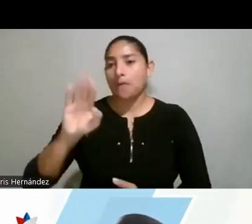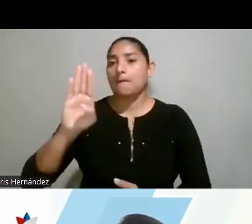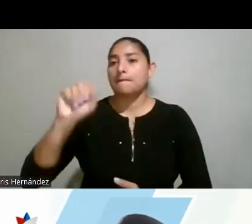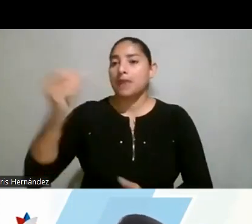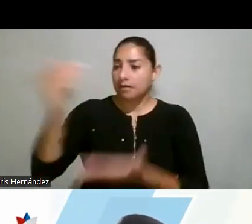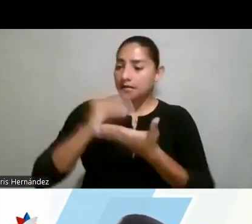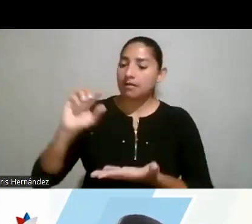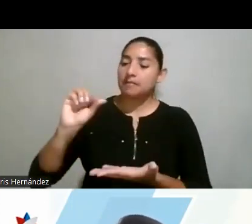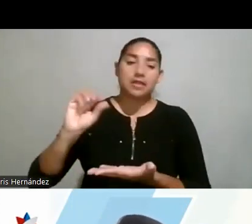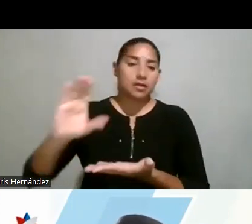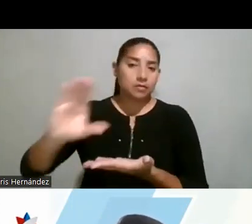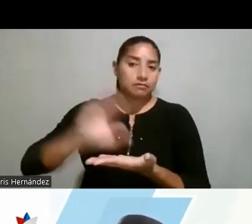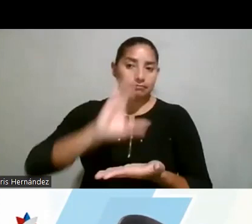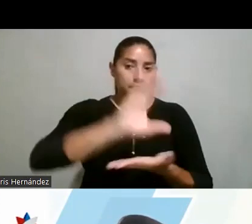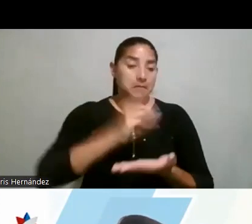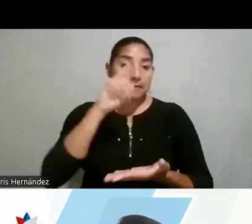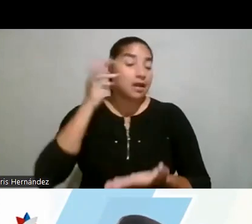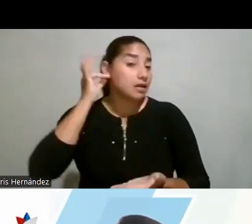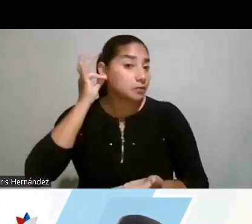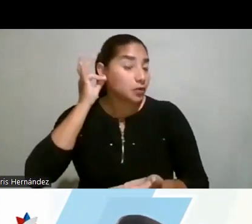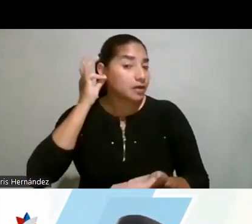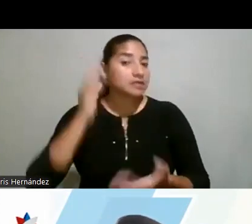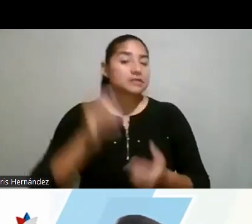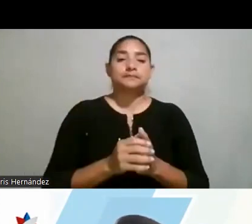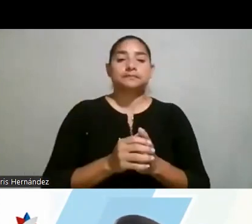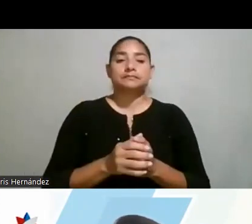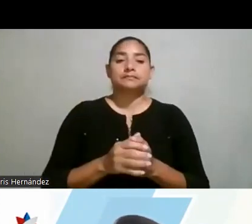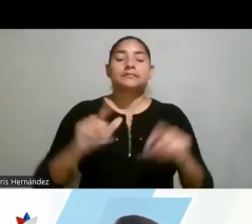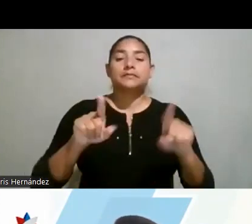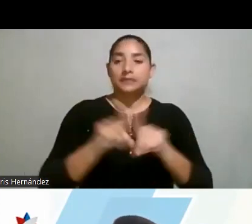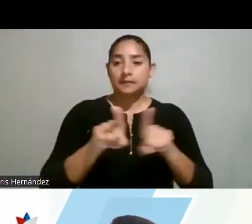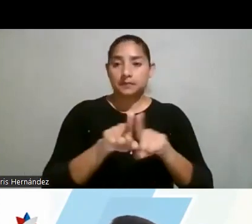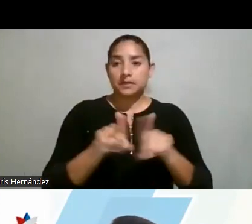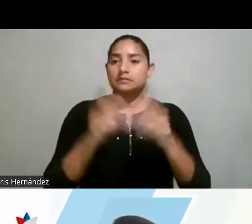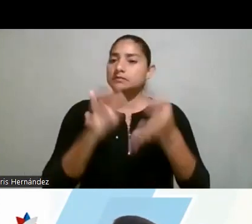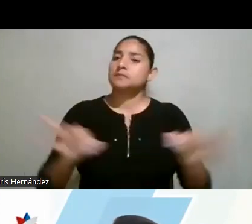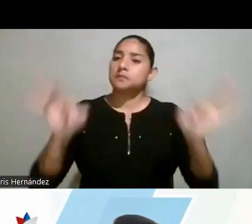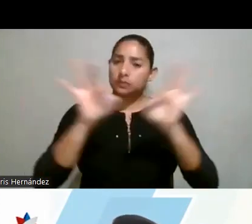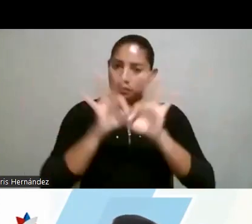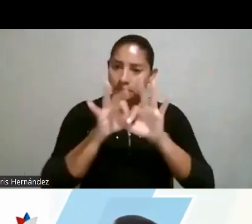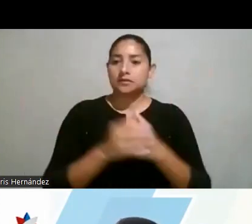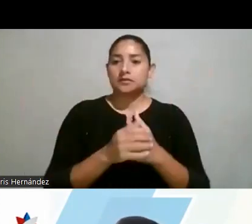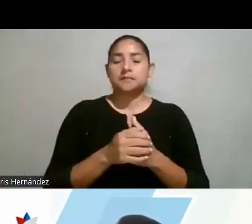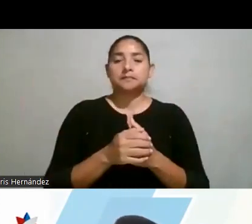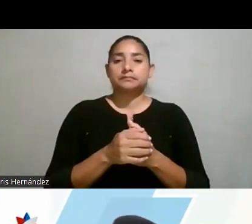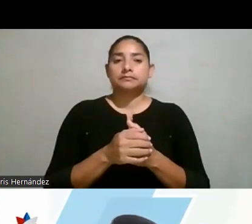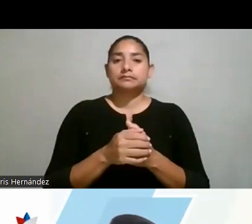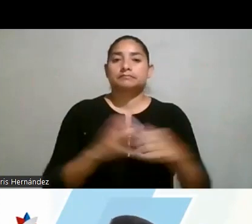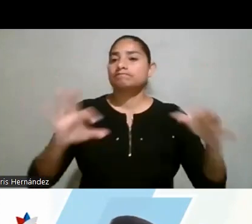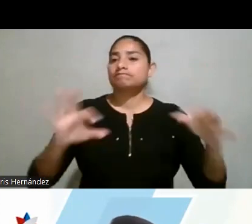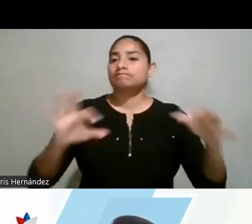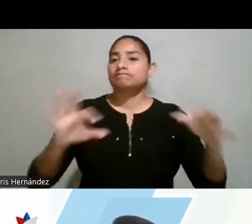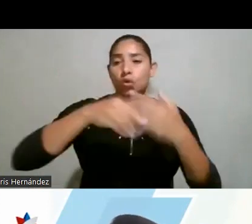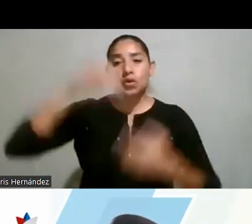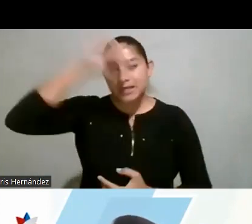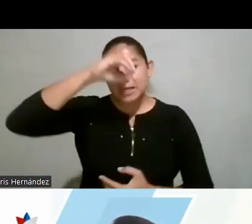financiamiento para mujeres. Por otro lado, es importante unificar los criterios